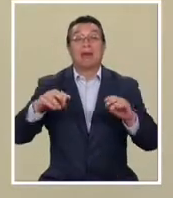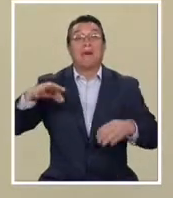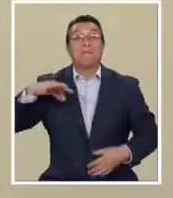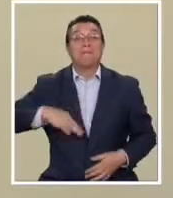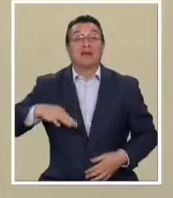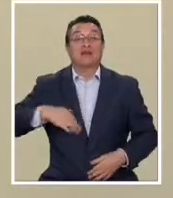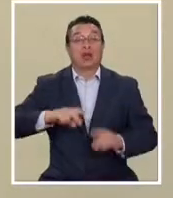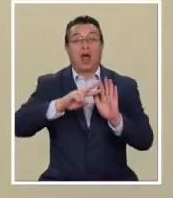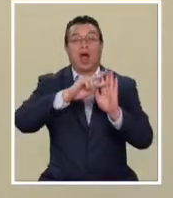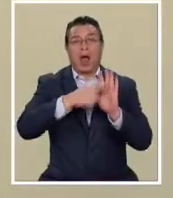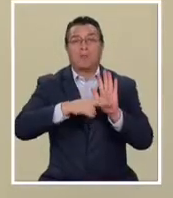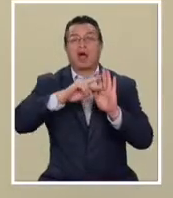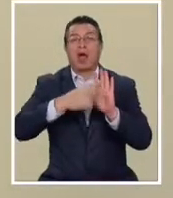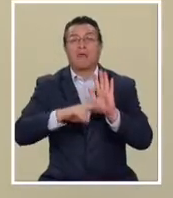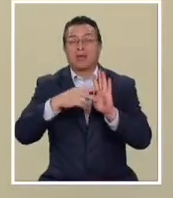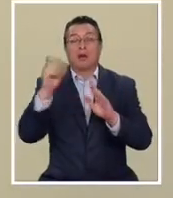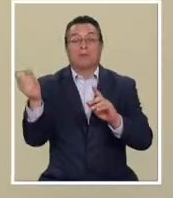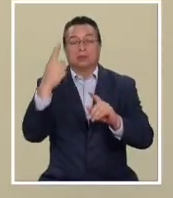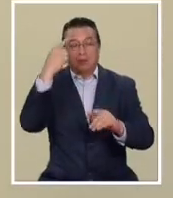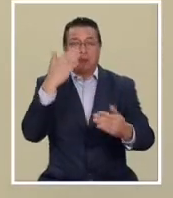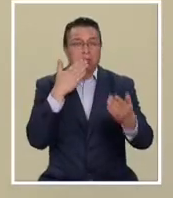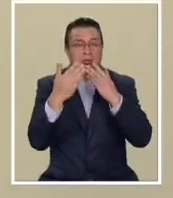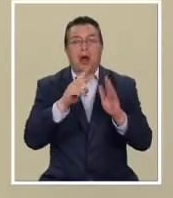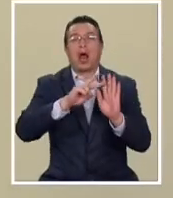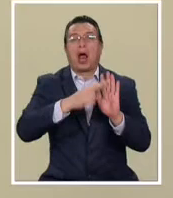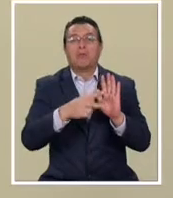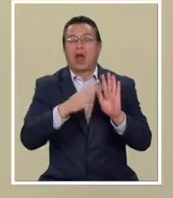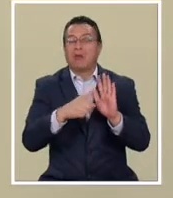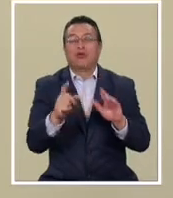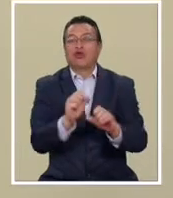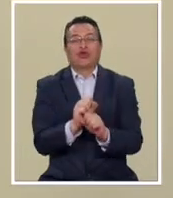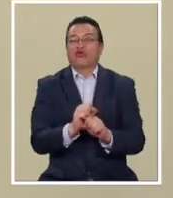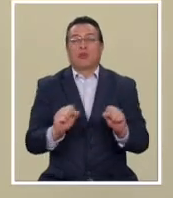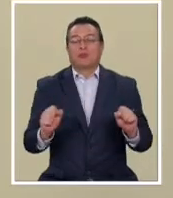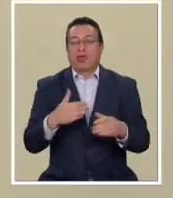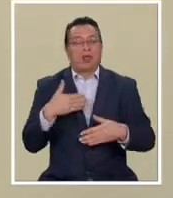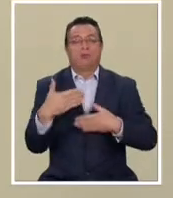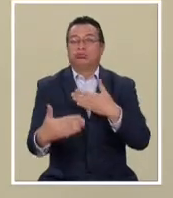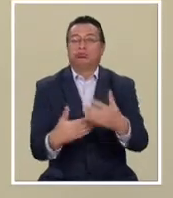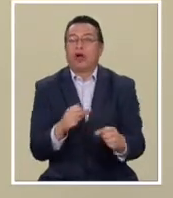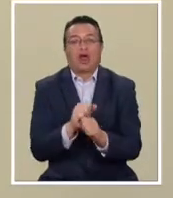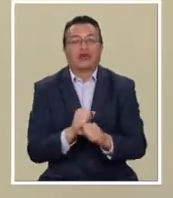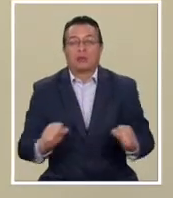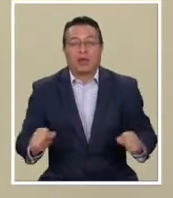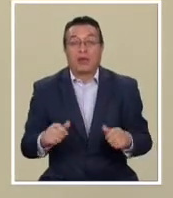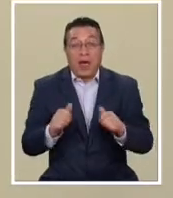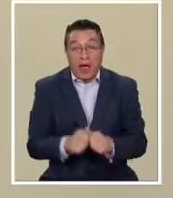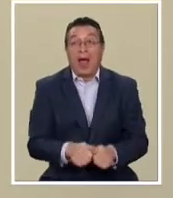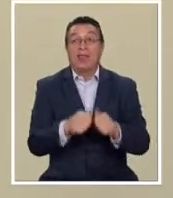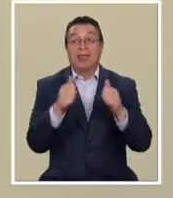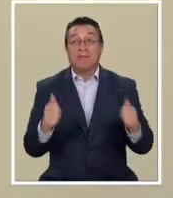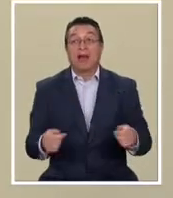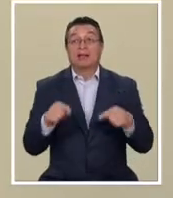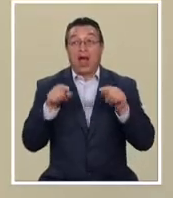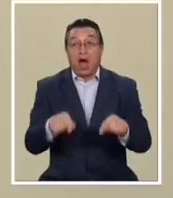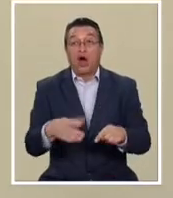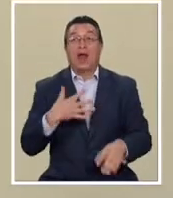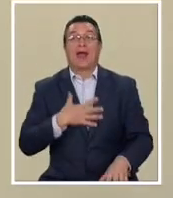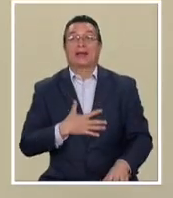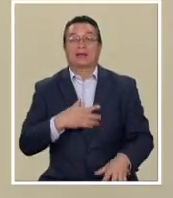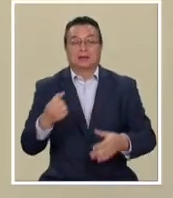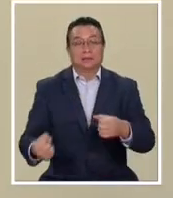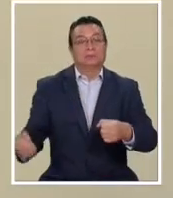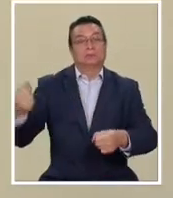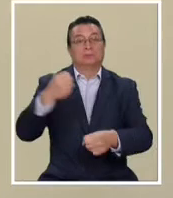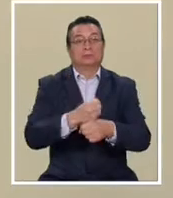cambiado a cada rato al principal interlocutor. Así es imposible generar las condiciones. Y más aún, ahora lo que hace es poner